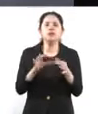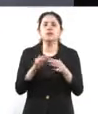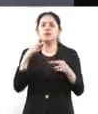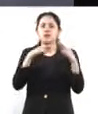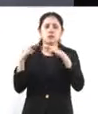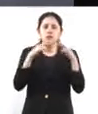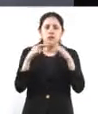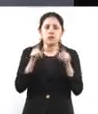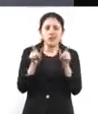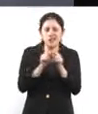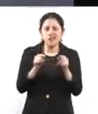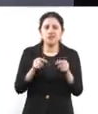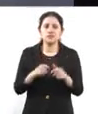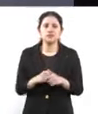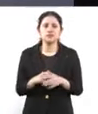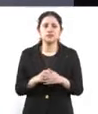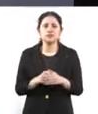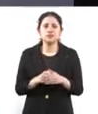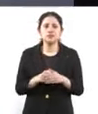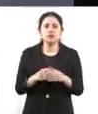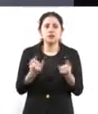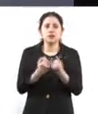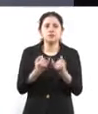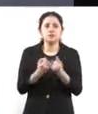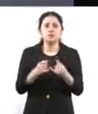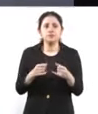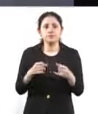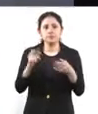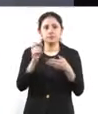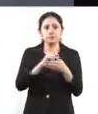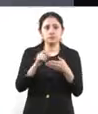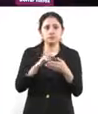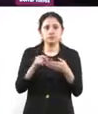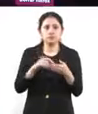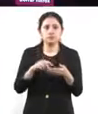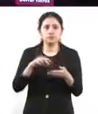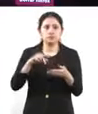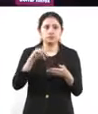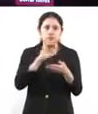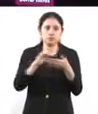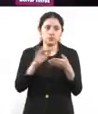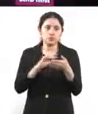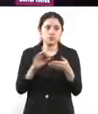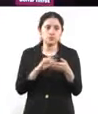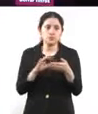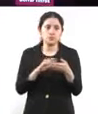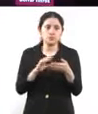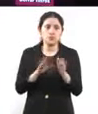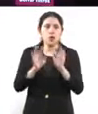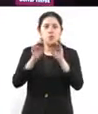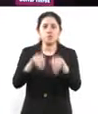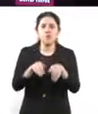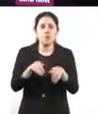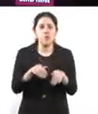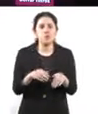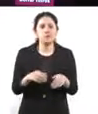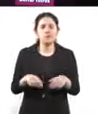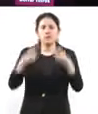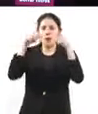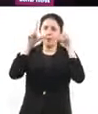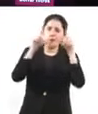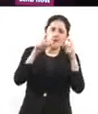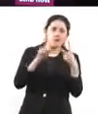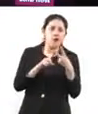la llave, ¿no? Y ahí puedes meter todos los requisitos de información, ¿no? La foto, el lugar, la